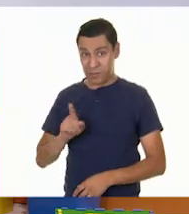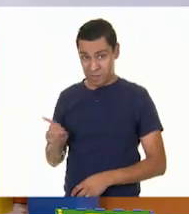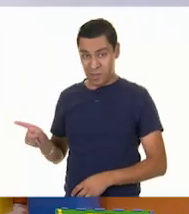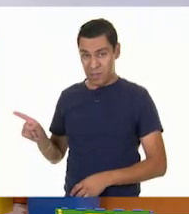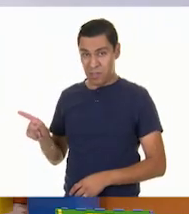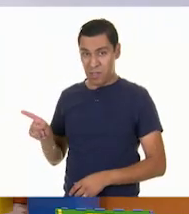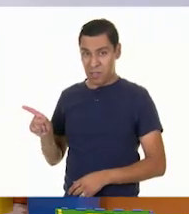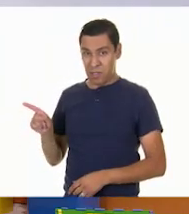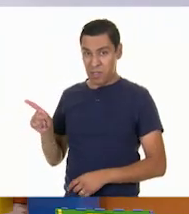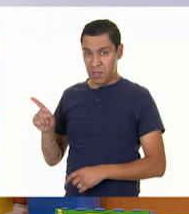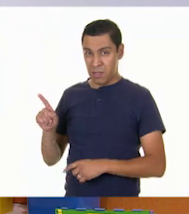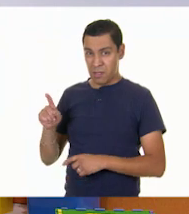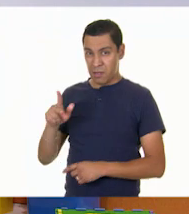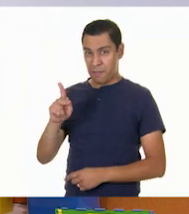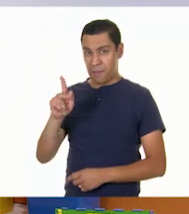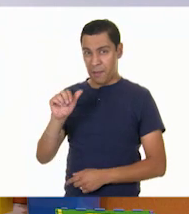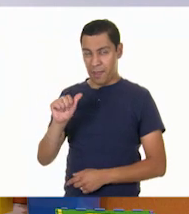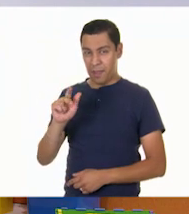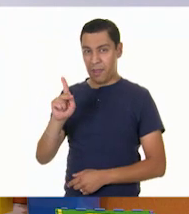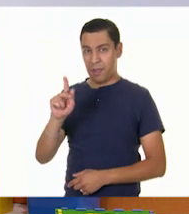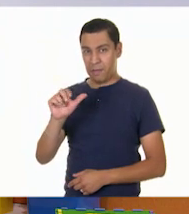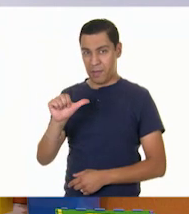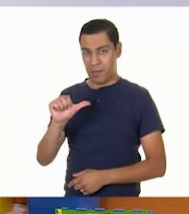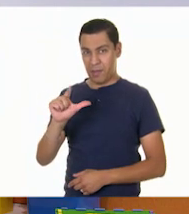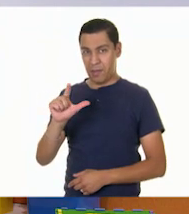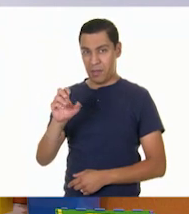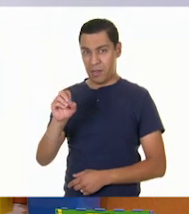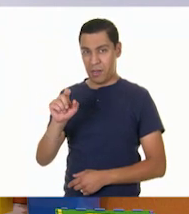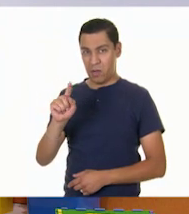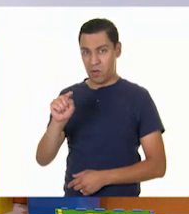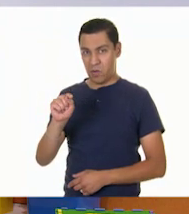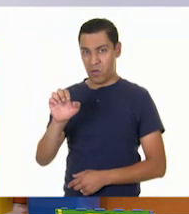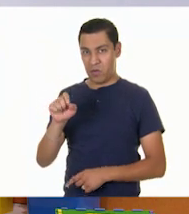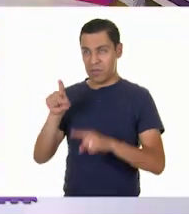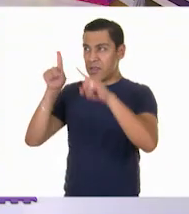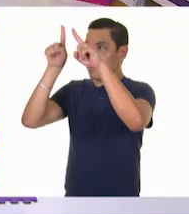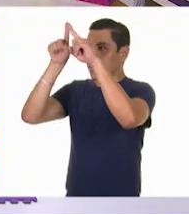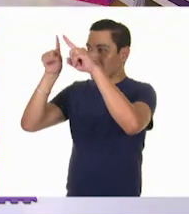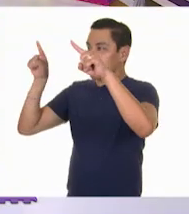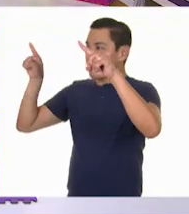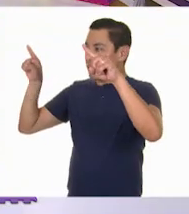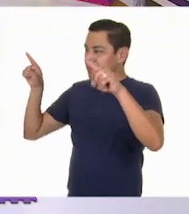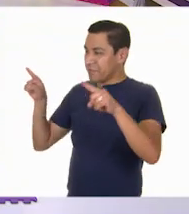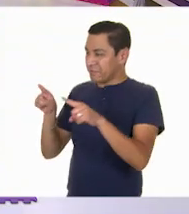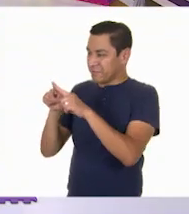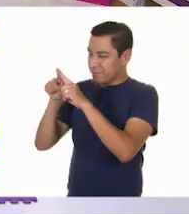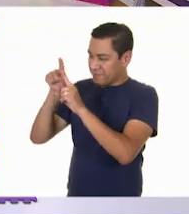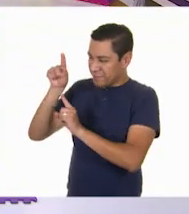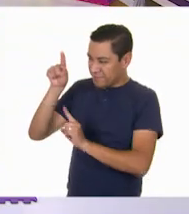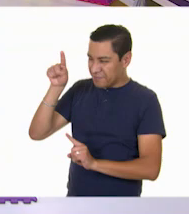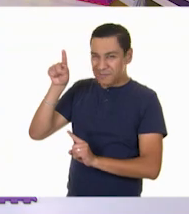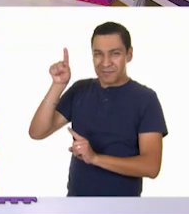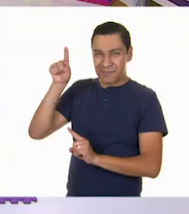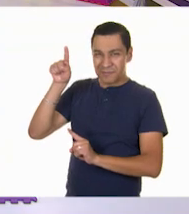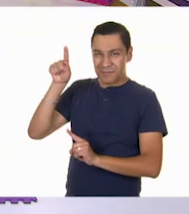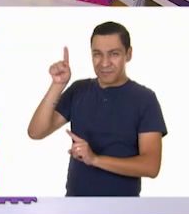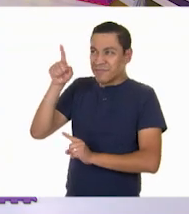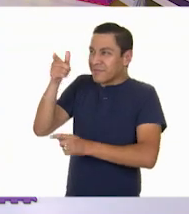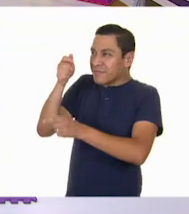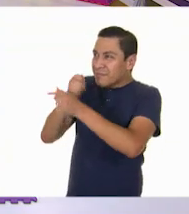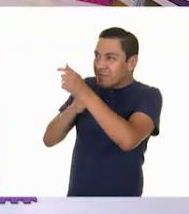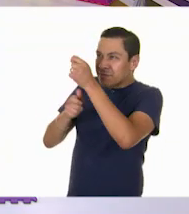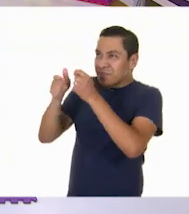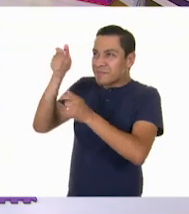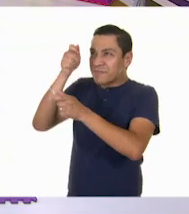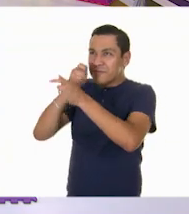¿en un llano hay espacio y viento? Sí, ¿verdad? Claro, yo digo que sí. También las niñas y los niños. Vamos a ver